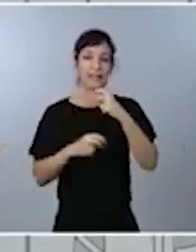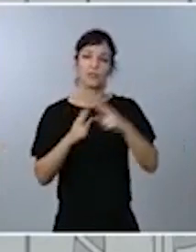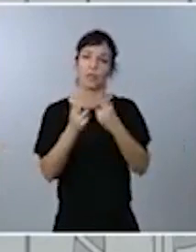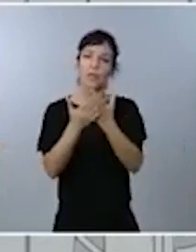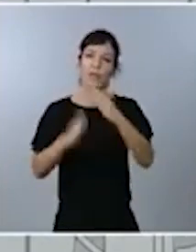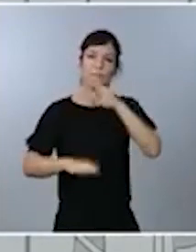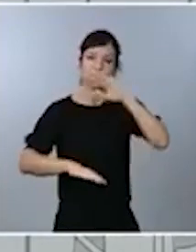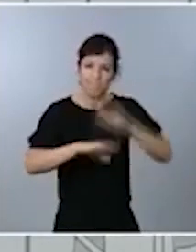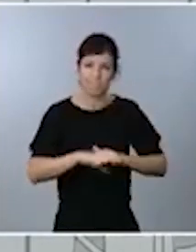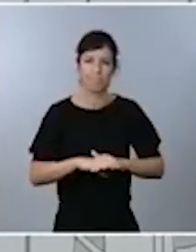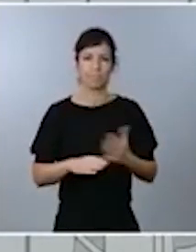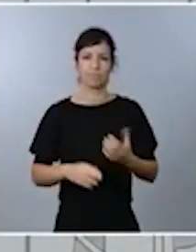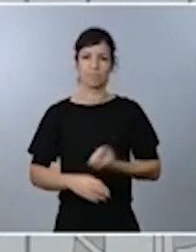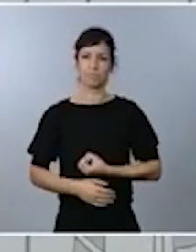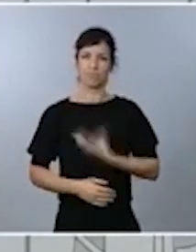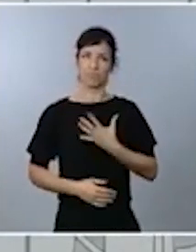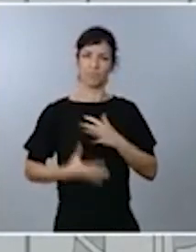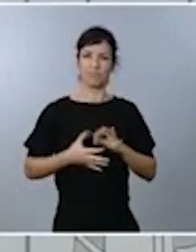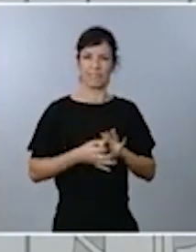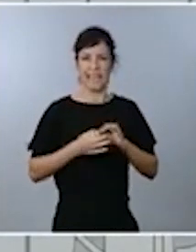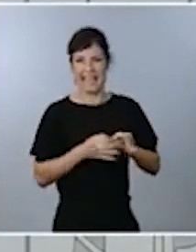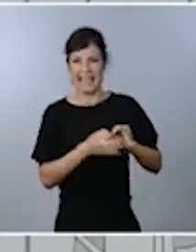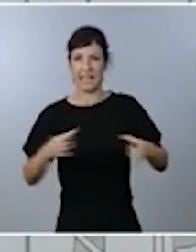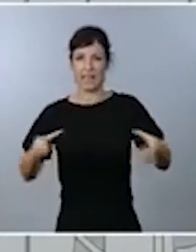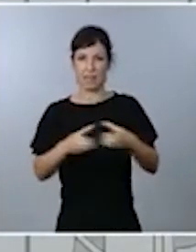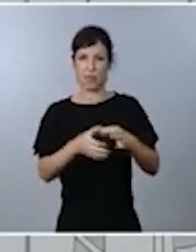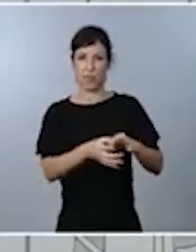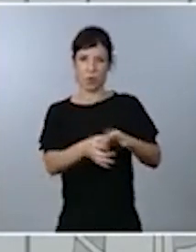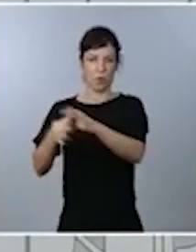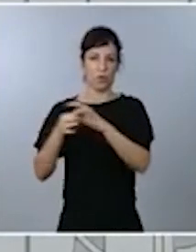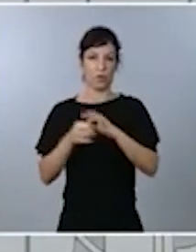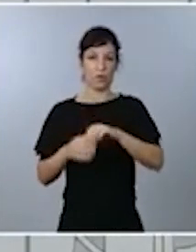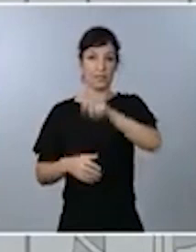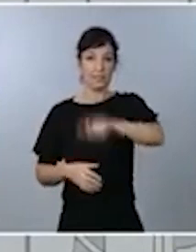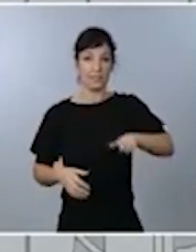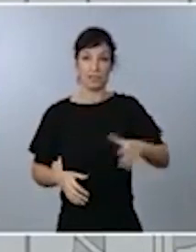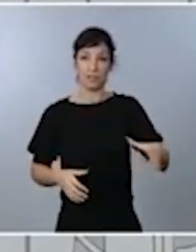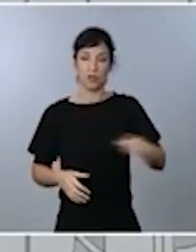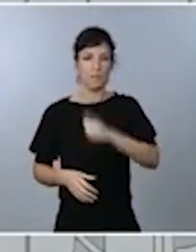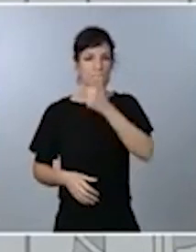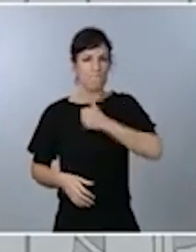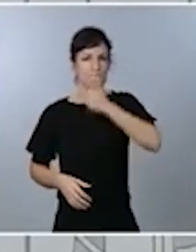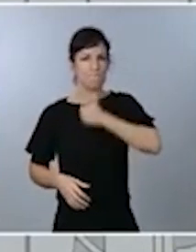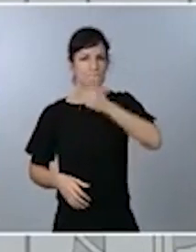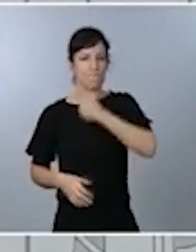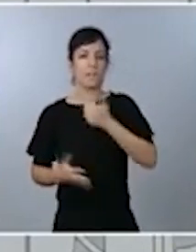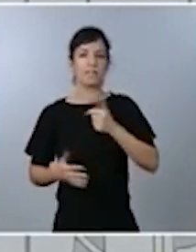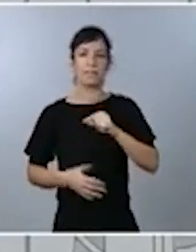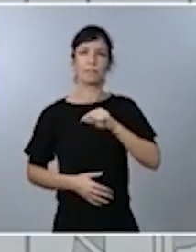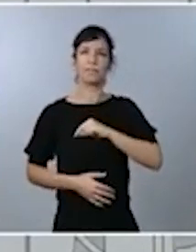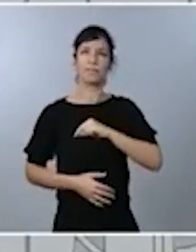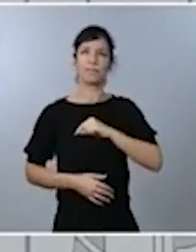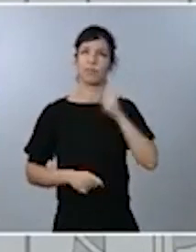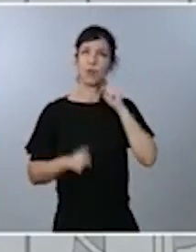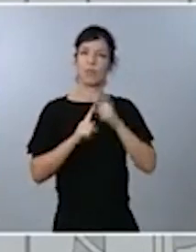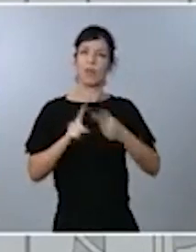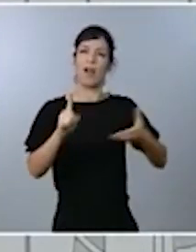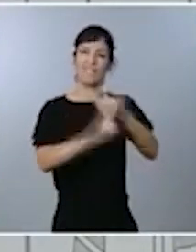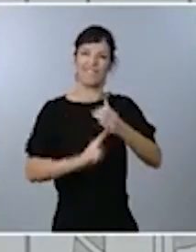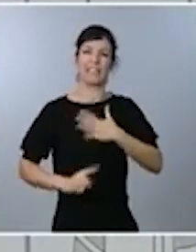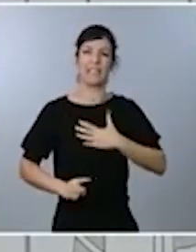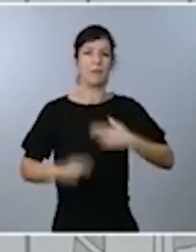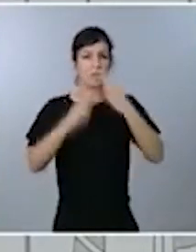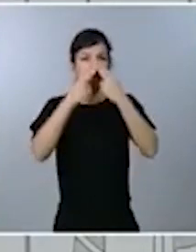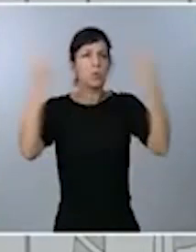el espíritu de equipo, la resistencia de todos los ciudadanos y ciudadanas y también la moral de victoria. Lo pido públicamente.